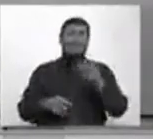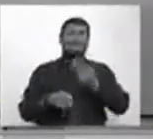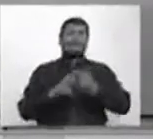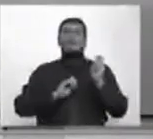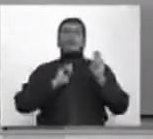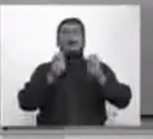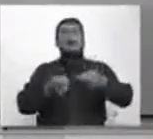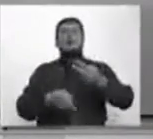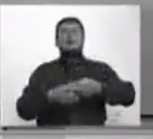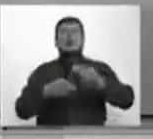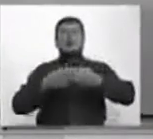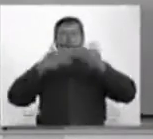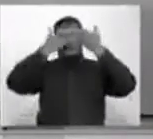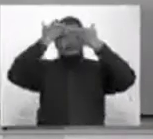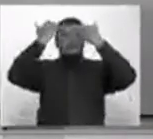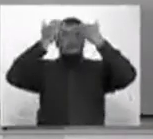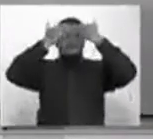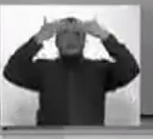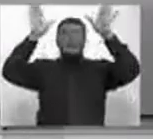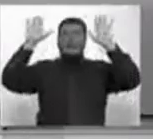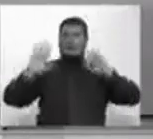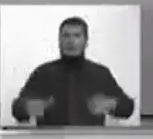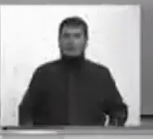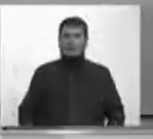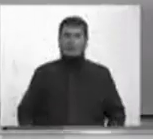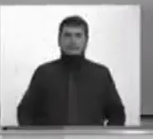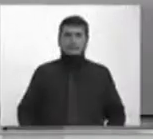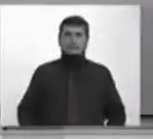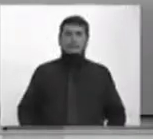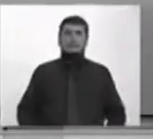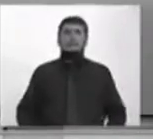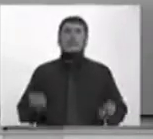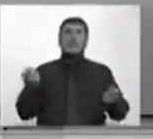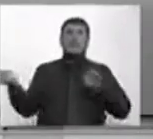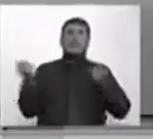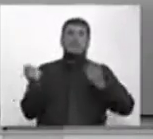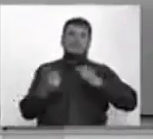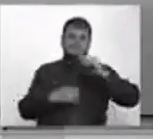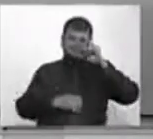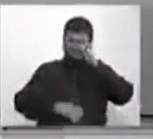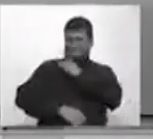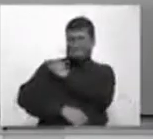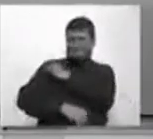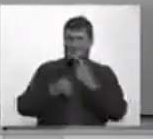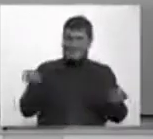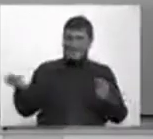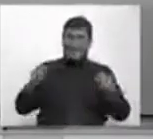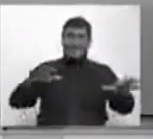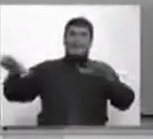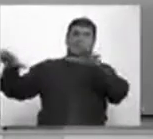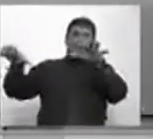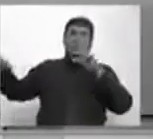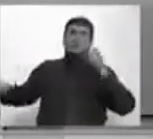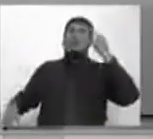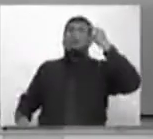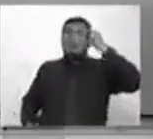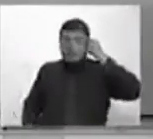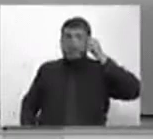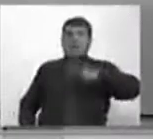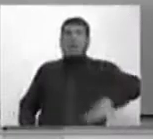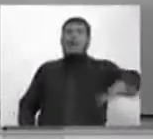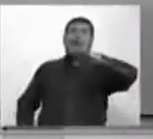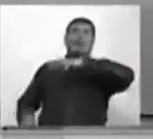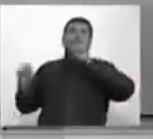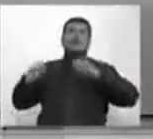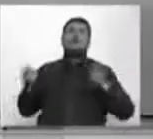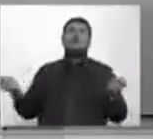llamada democrática en Colombia. Controlar militarmente el territorio es pensar que el territorio